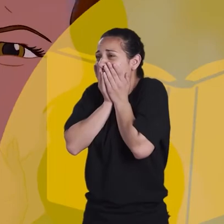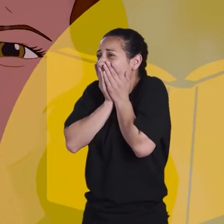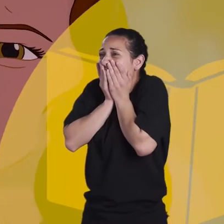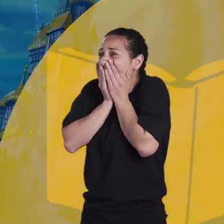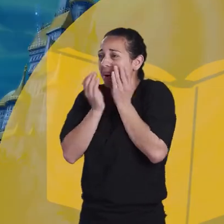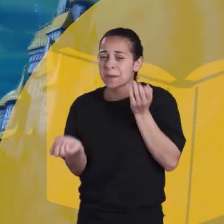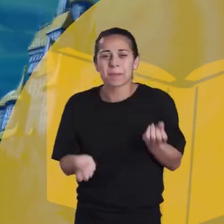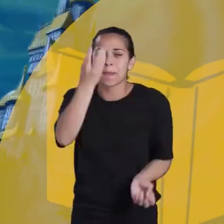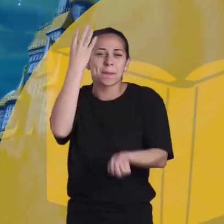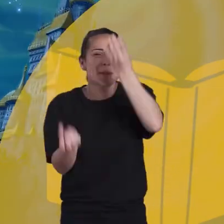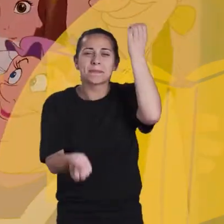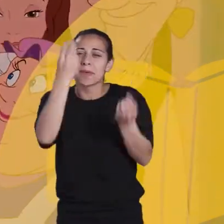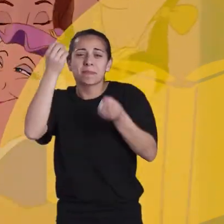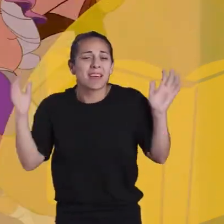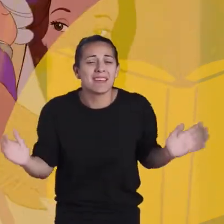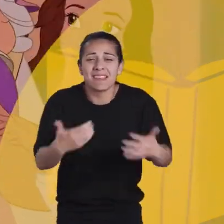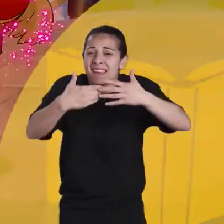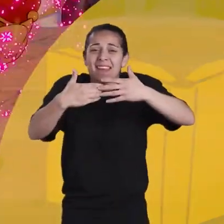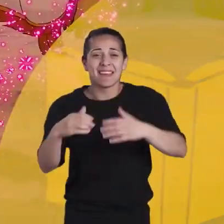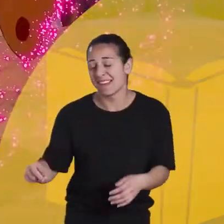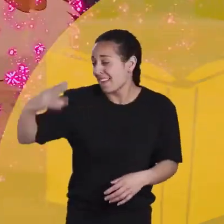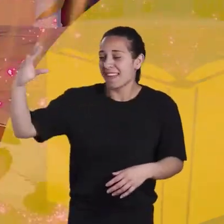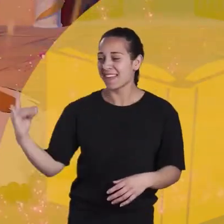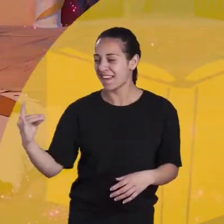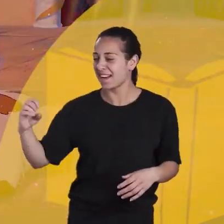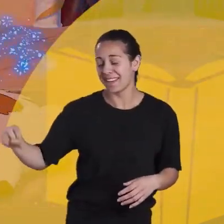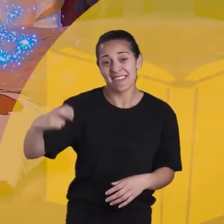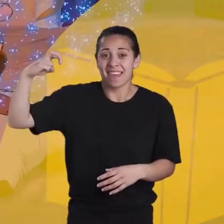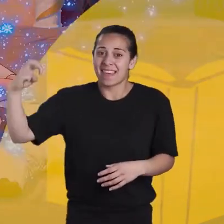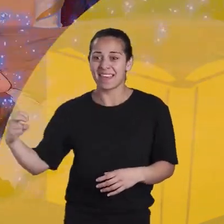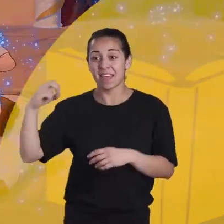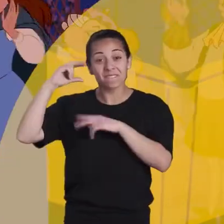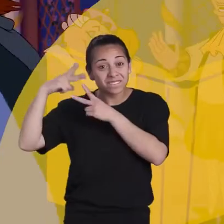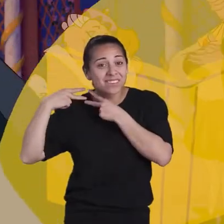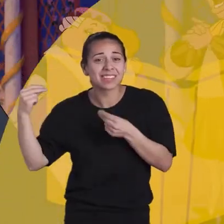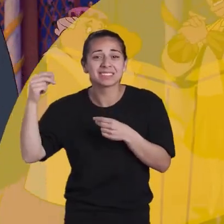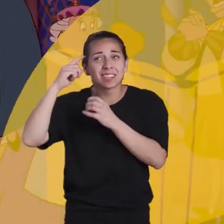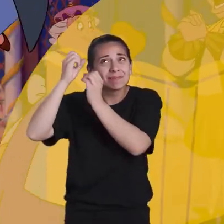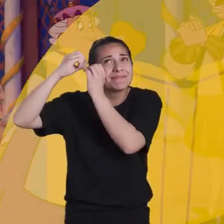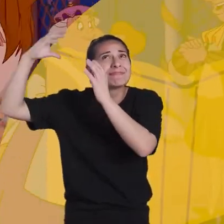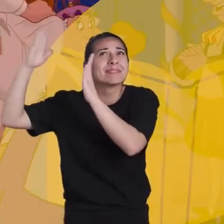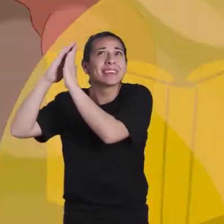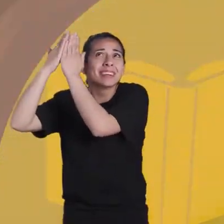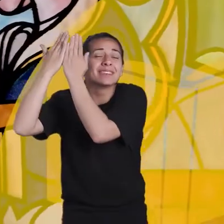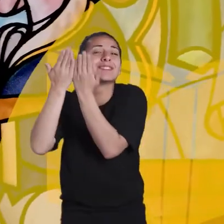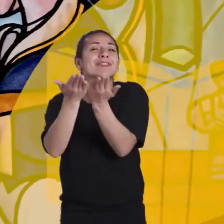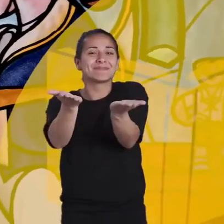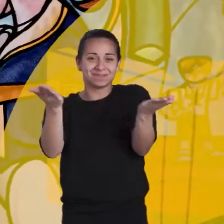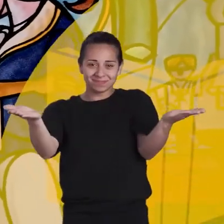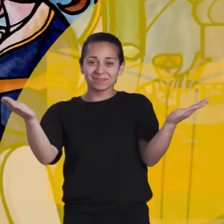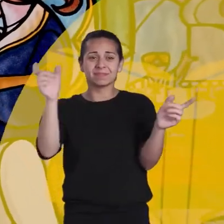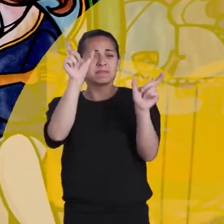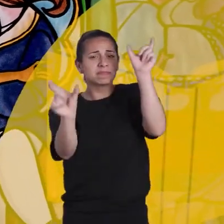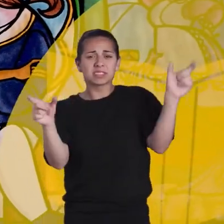Bella logra cumplir su sueño de una vida llena de aventuras como en los libros, buscando siempre lo mejor en cada persona y